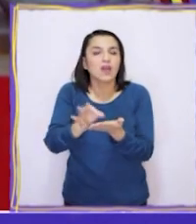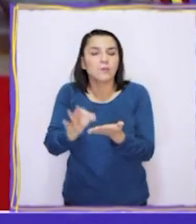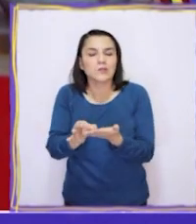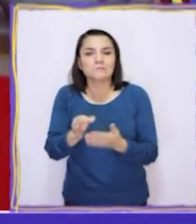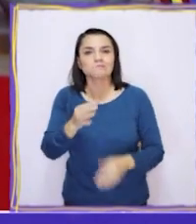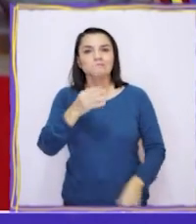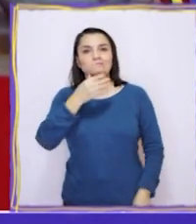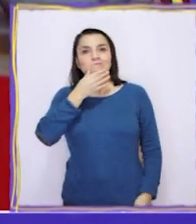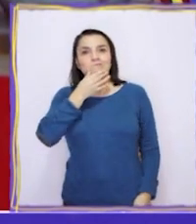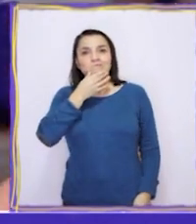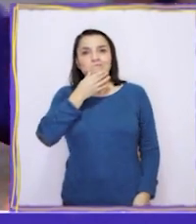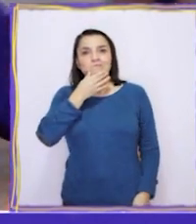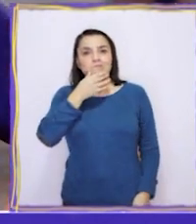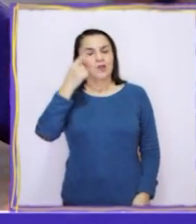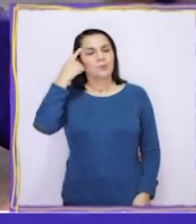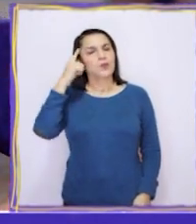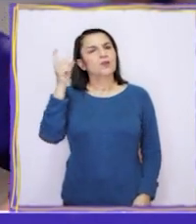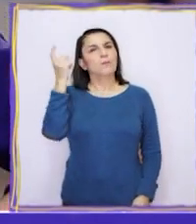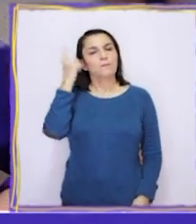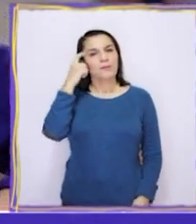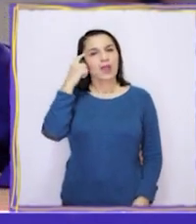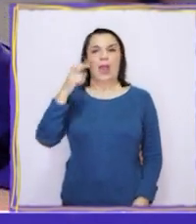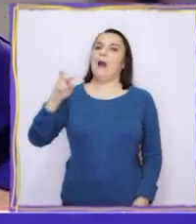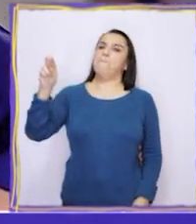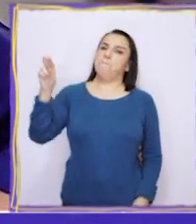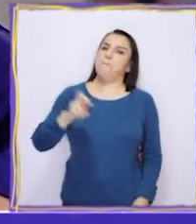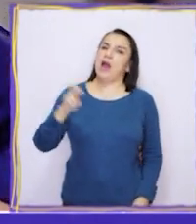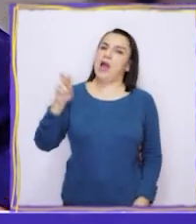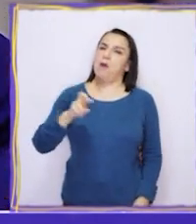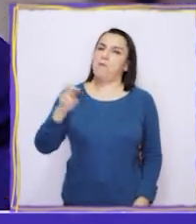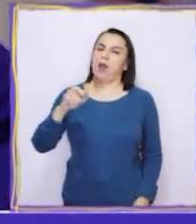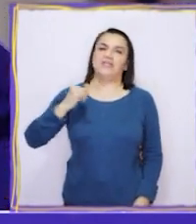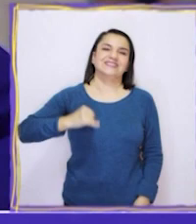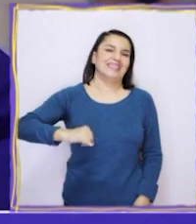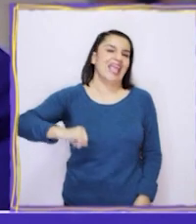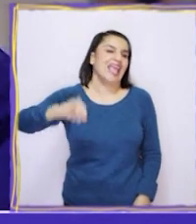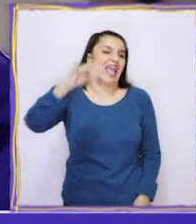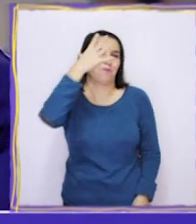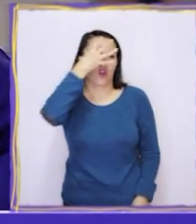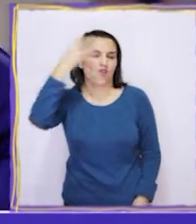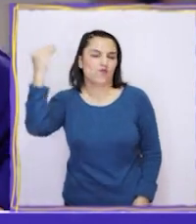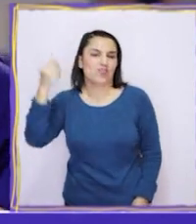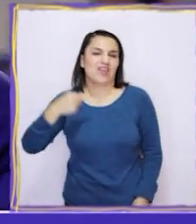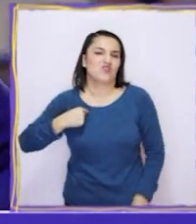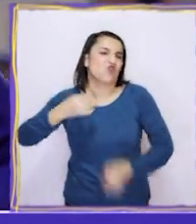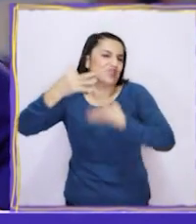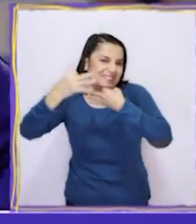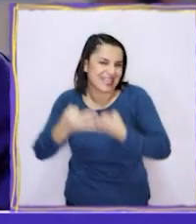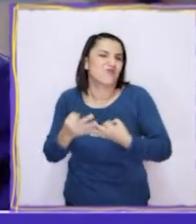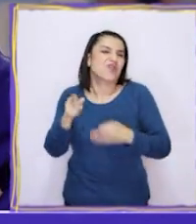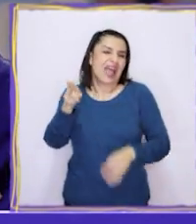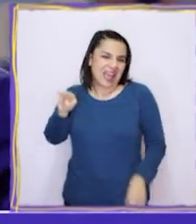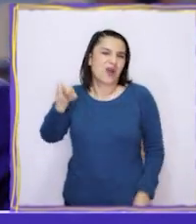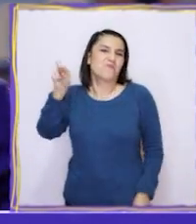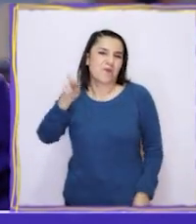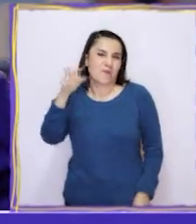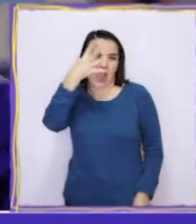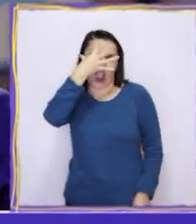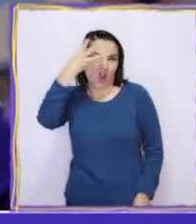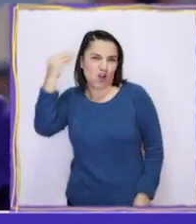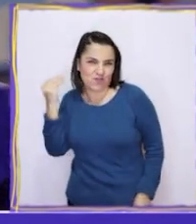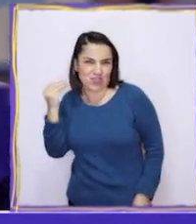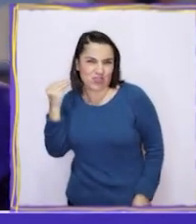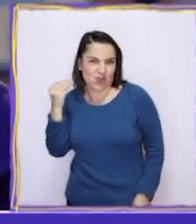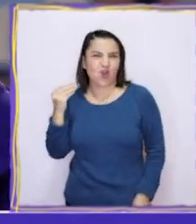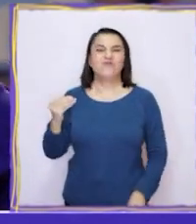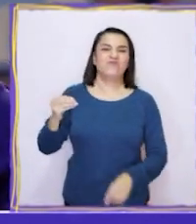semillas. Pero si lo pienso, mi papá es muy olvidadizo. Estoy segura de que a él se le